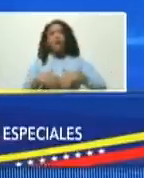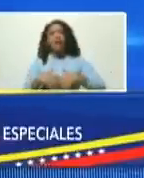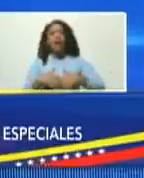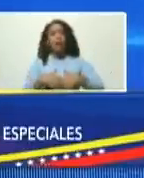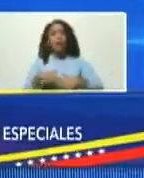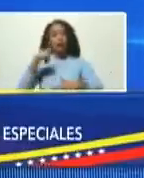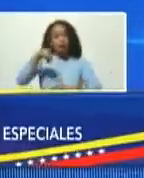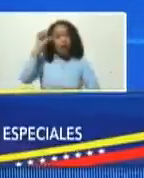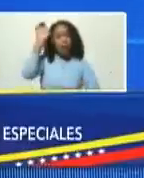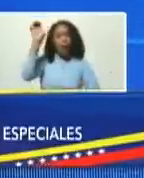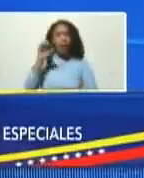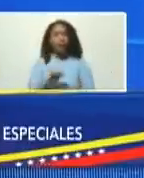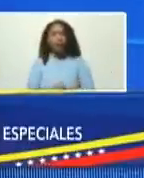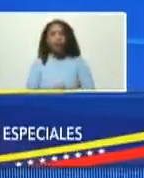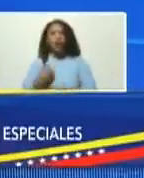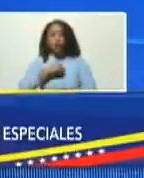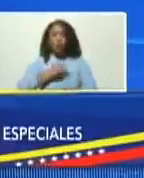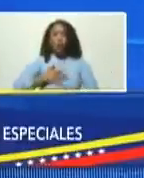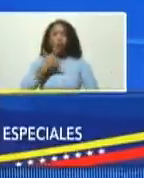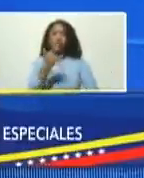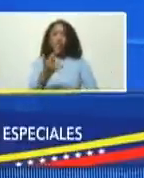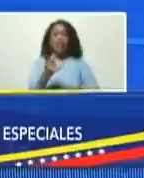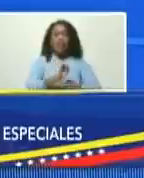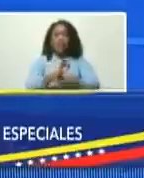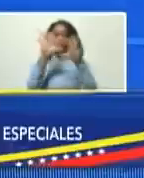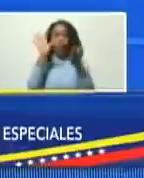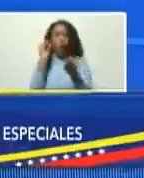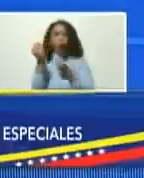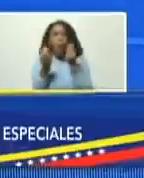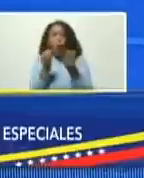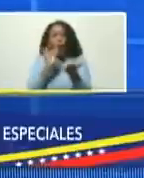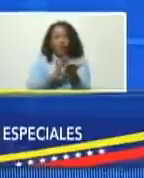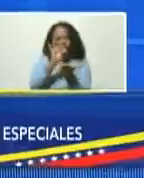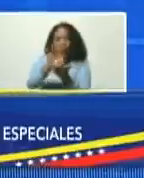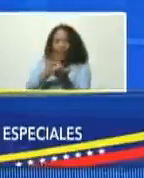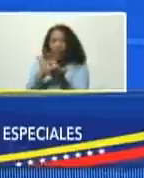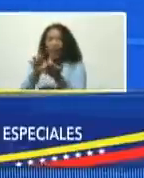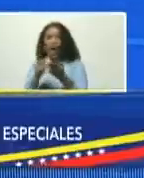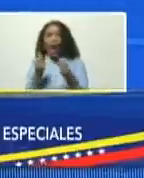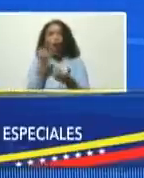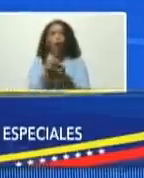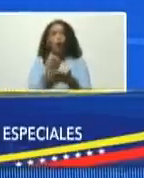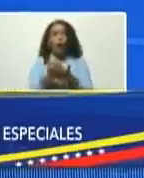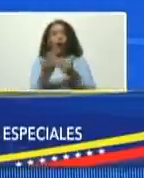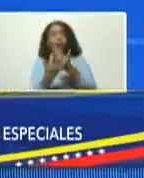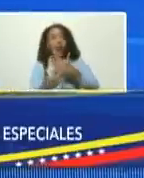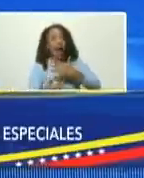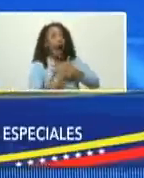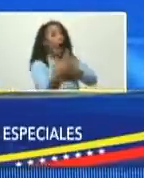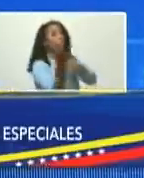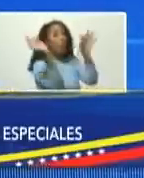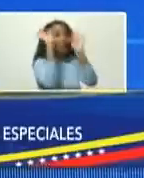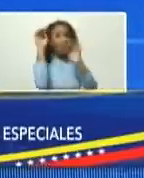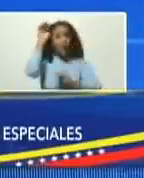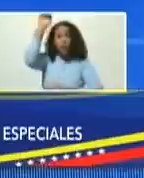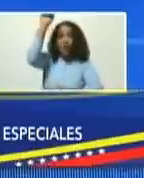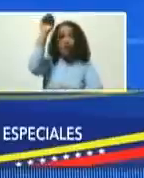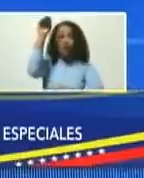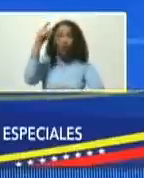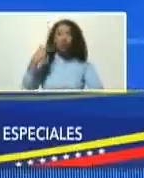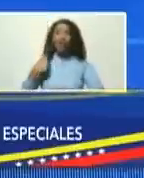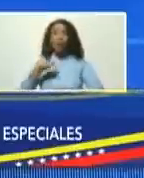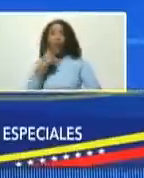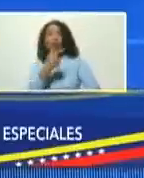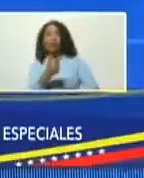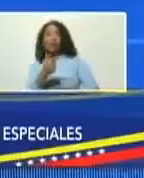la nación. Si nosotros pudiéramos definir la estrategia económica en el largo plazo de la revolución bolivariana, tendríamos que